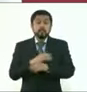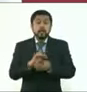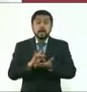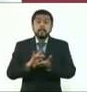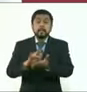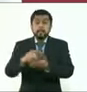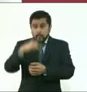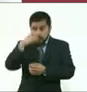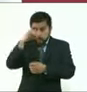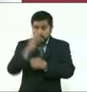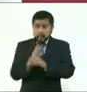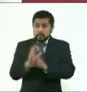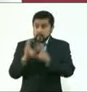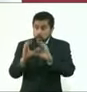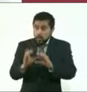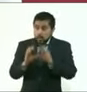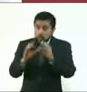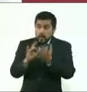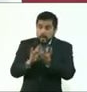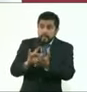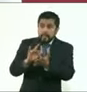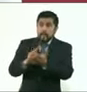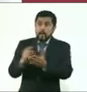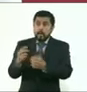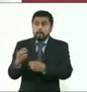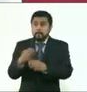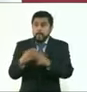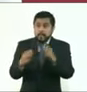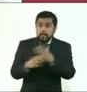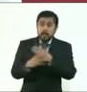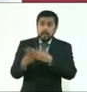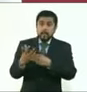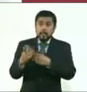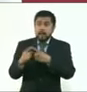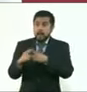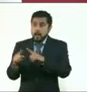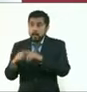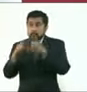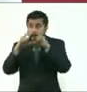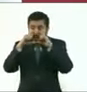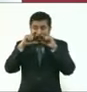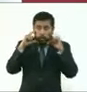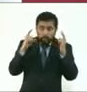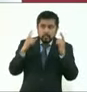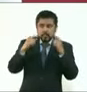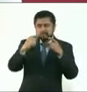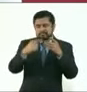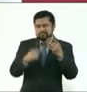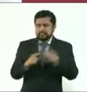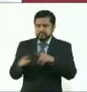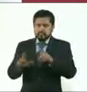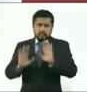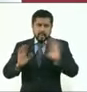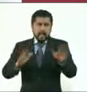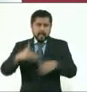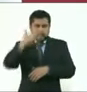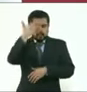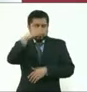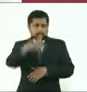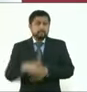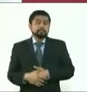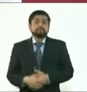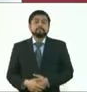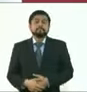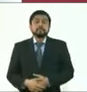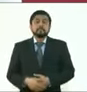que los apoyemos en todo lo que requieran para que haya uso de cubrebocas, etcétera, etcétera, lo que ya conoce la ciudadanía.